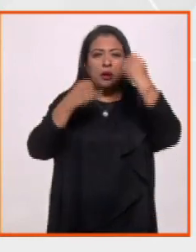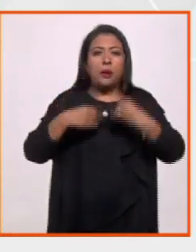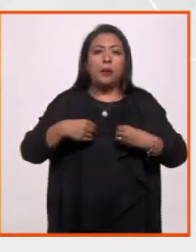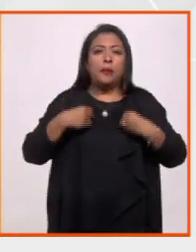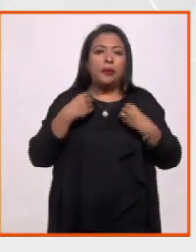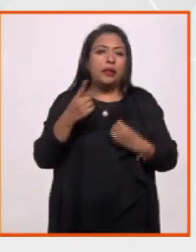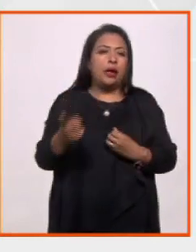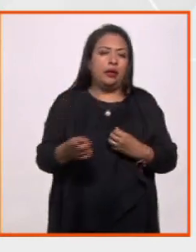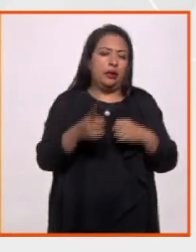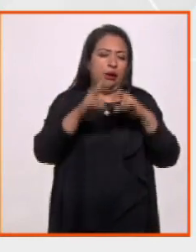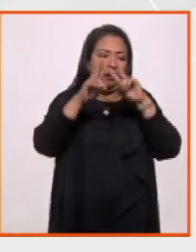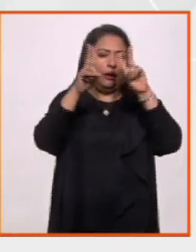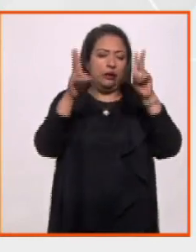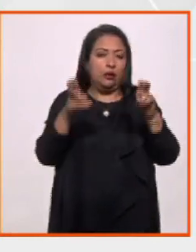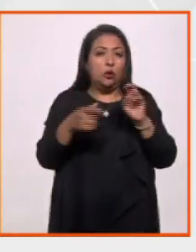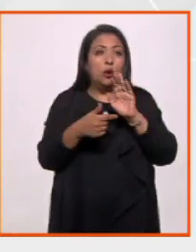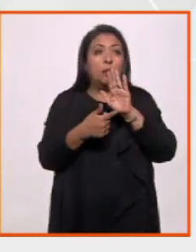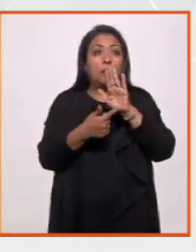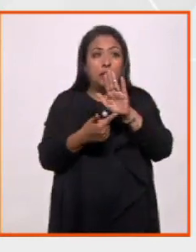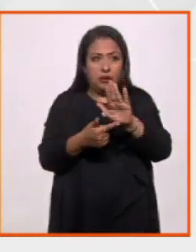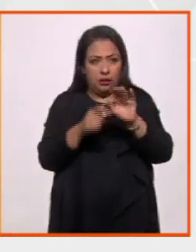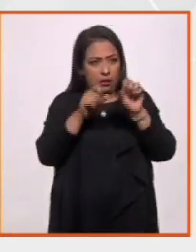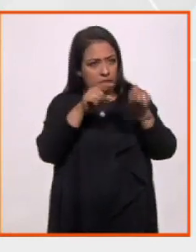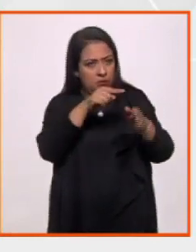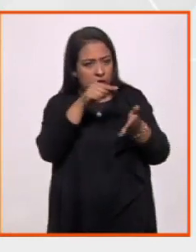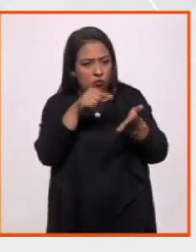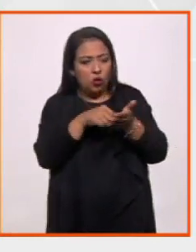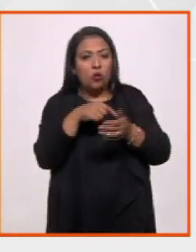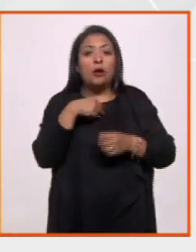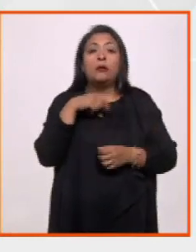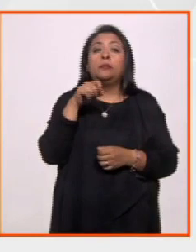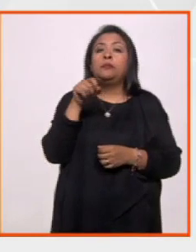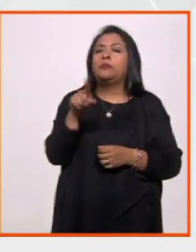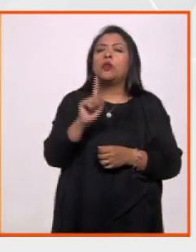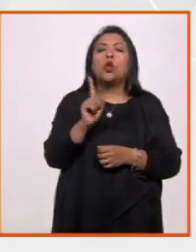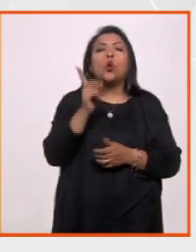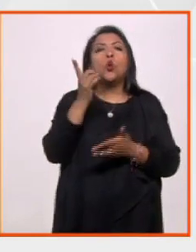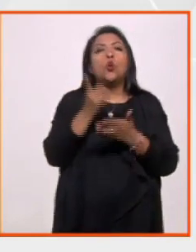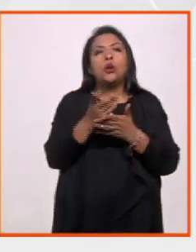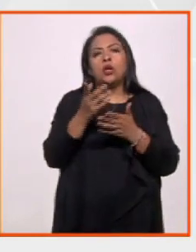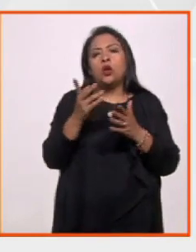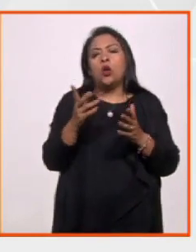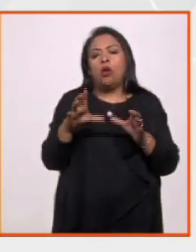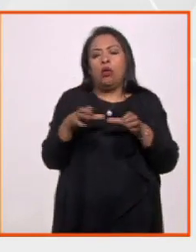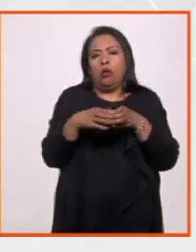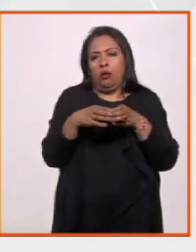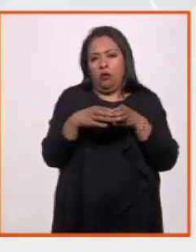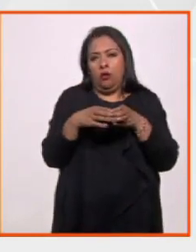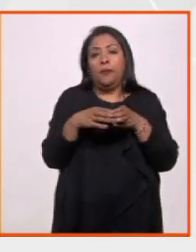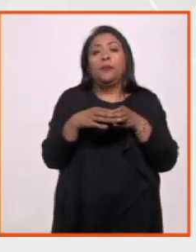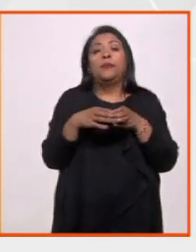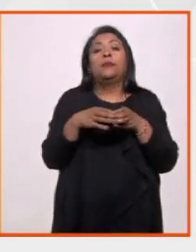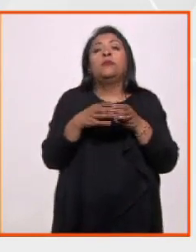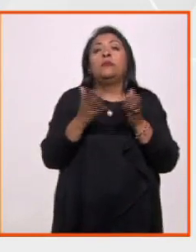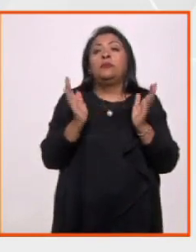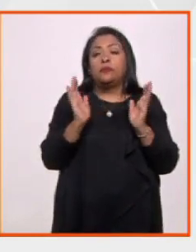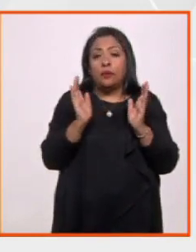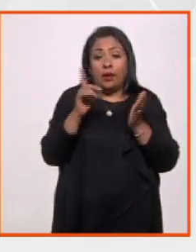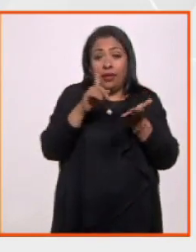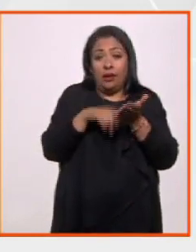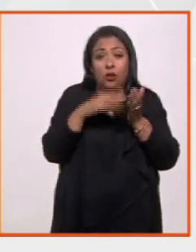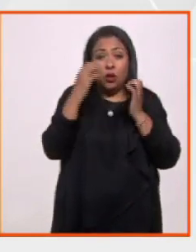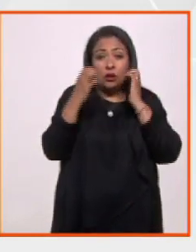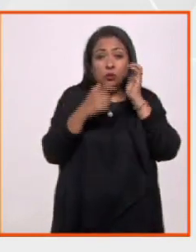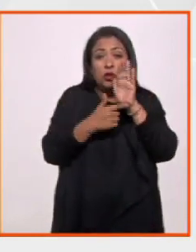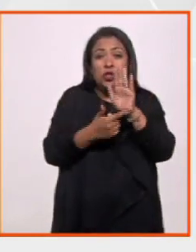eterna que se presentan en este recinto. Y ahora, no se trata solamente de esta pequeña colección que yo decía. Lo que está ahí